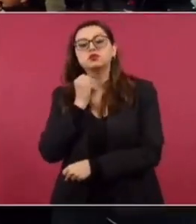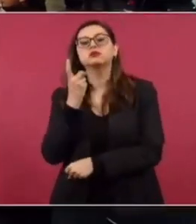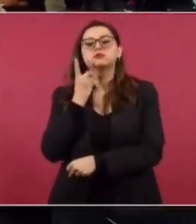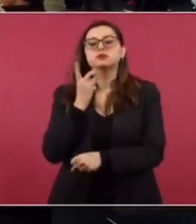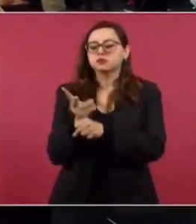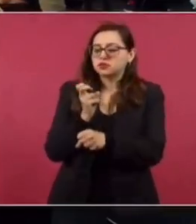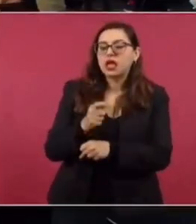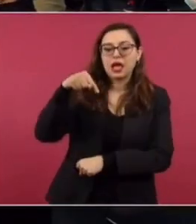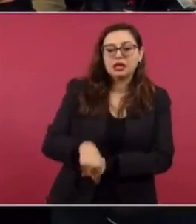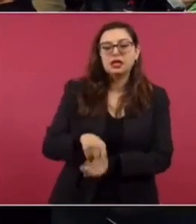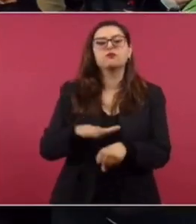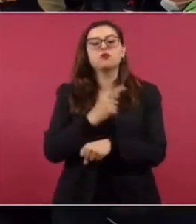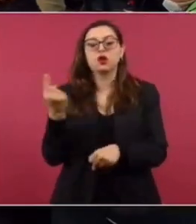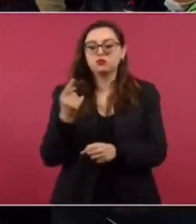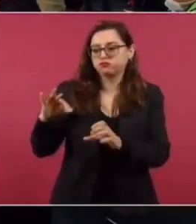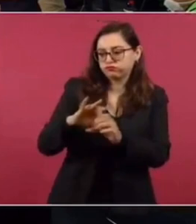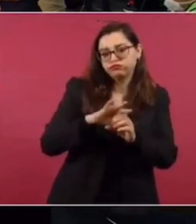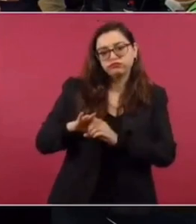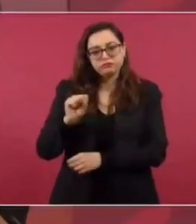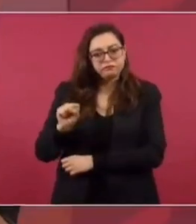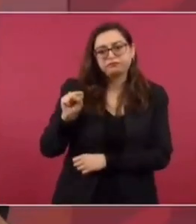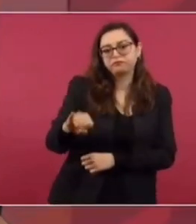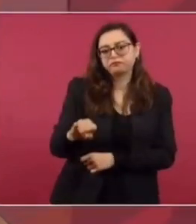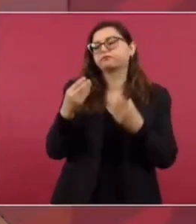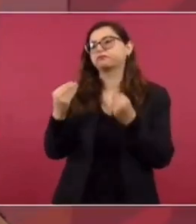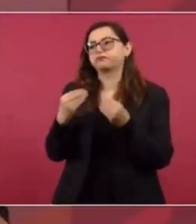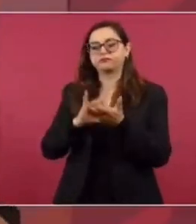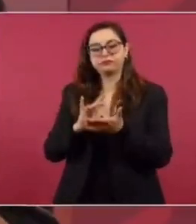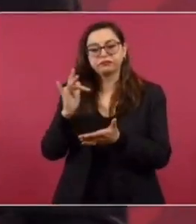Porque lo otro, ya lo hemos dicho,